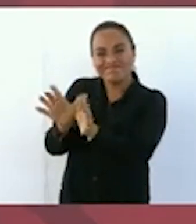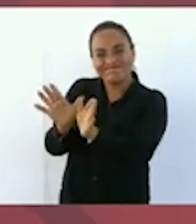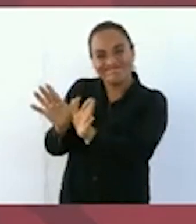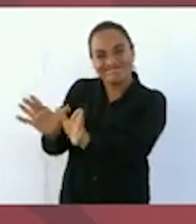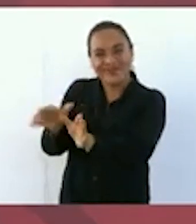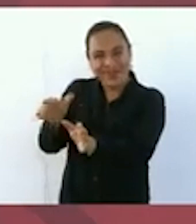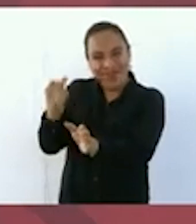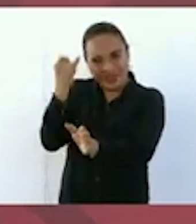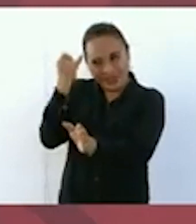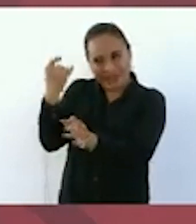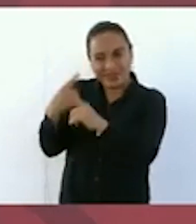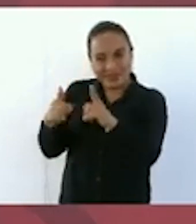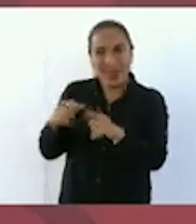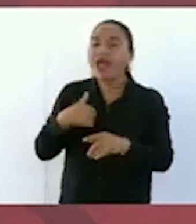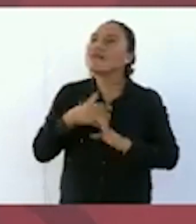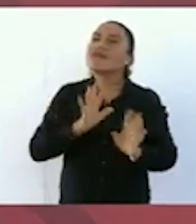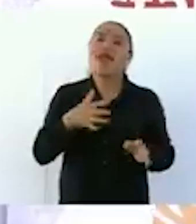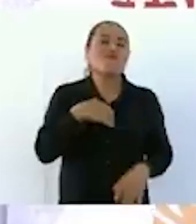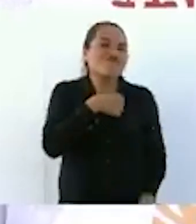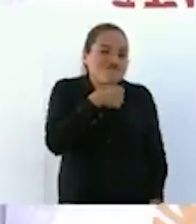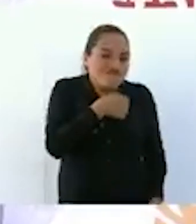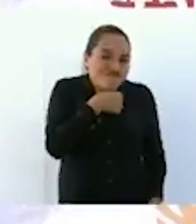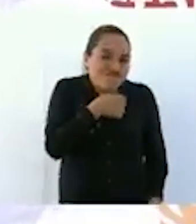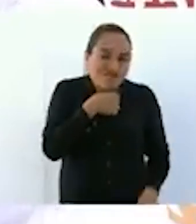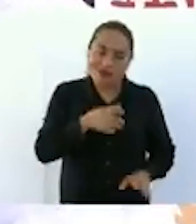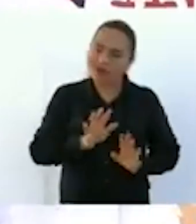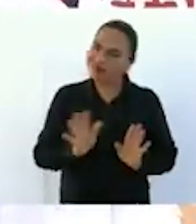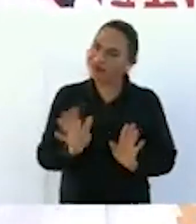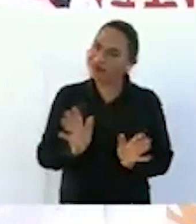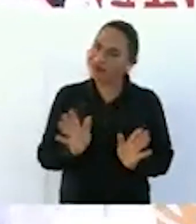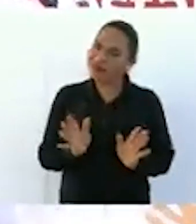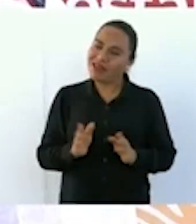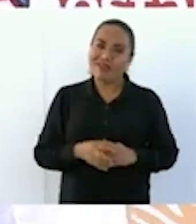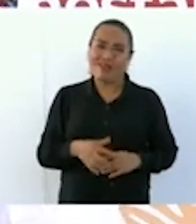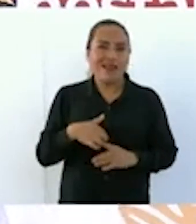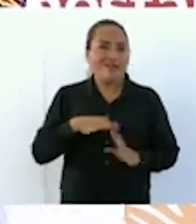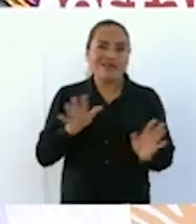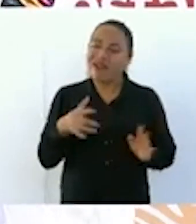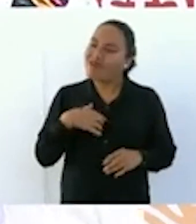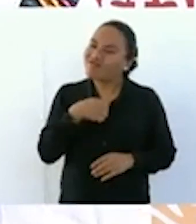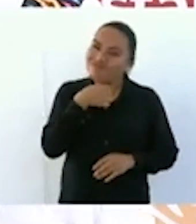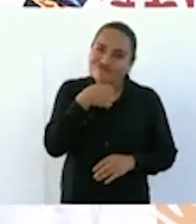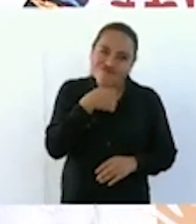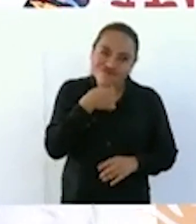achaques, ya estoy chocheando,